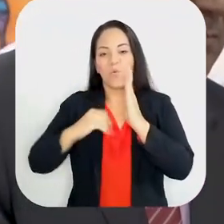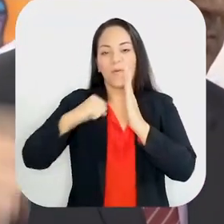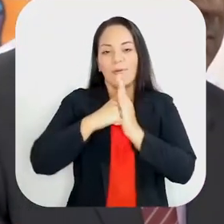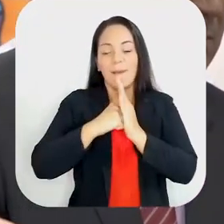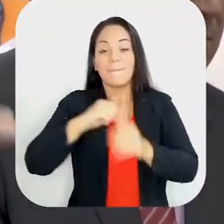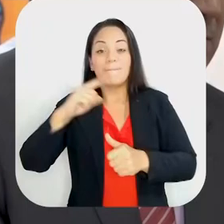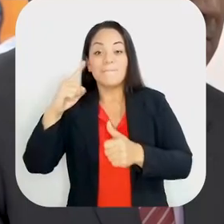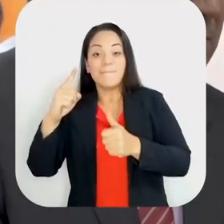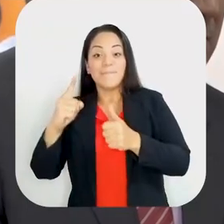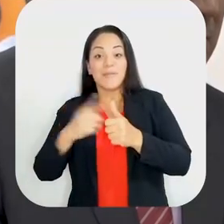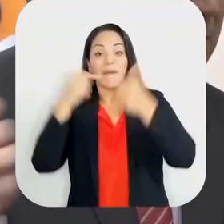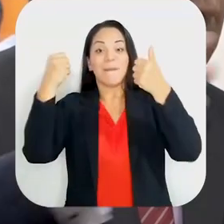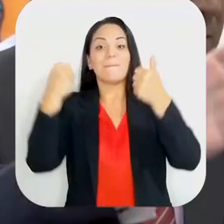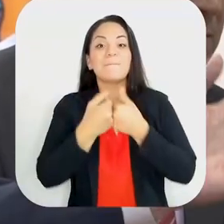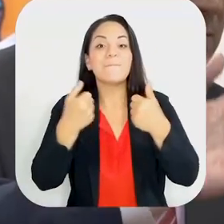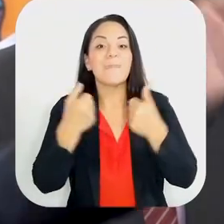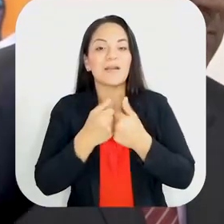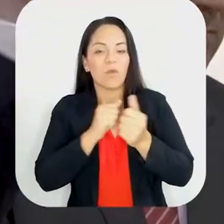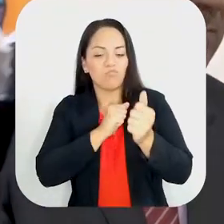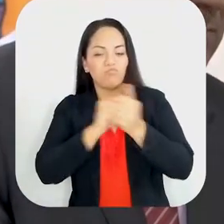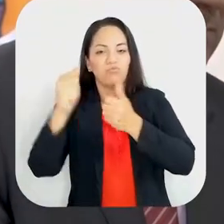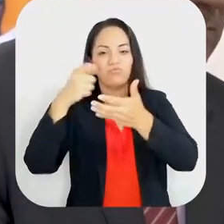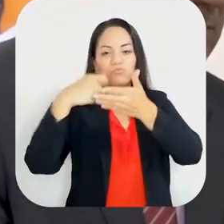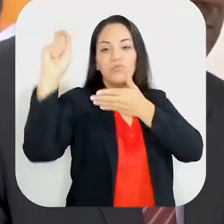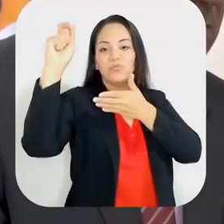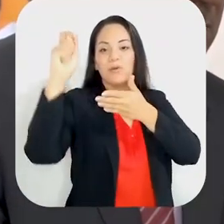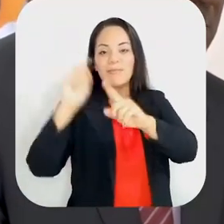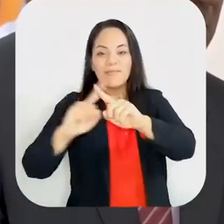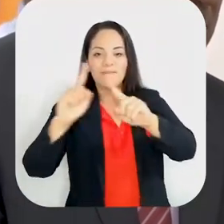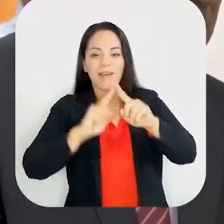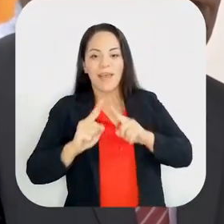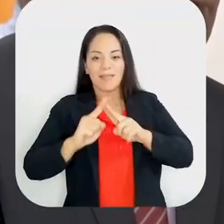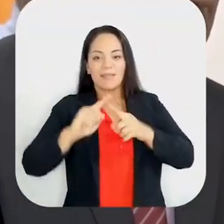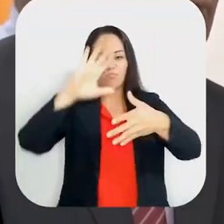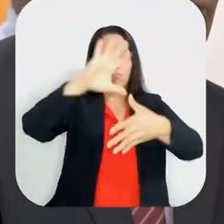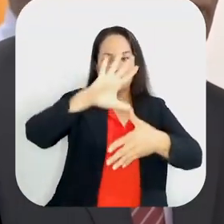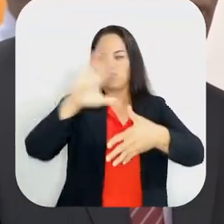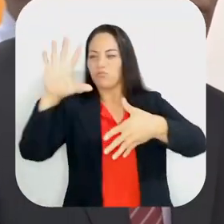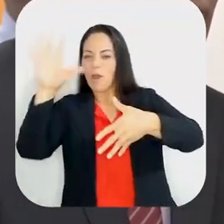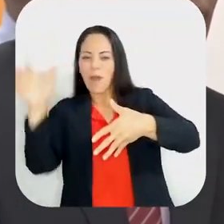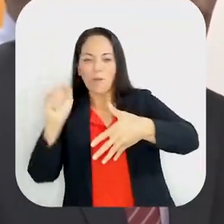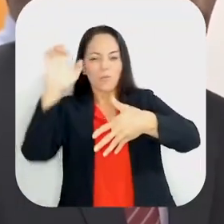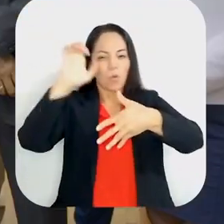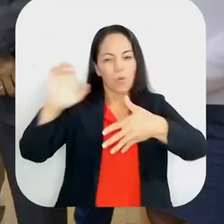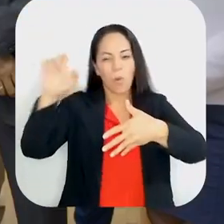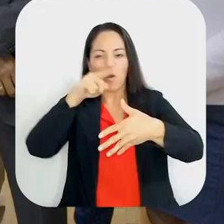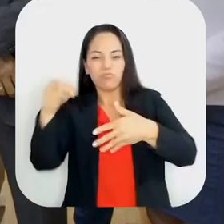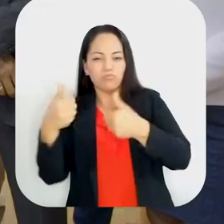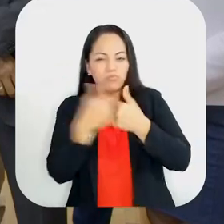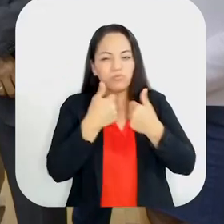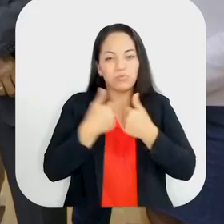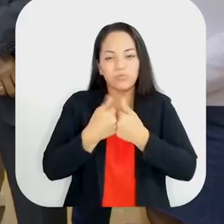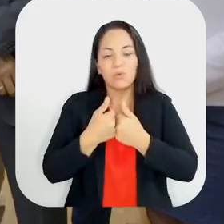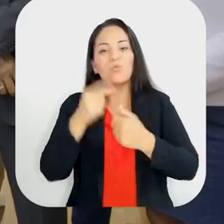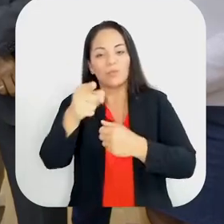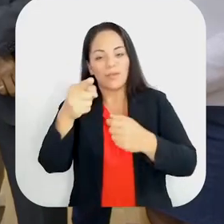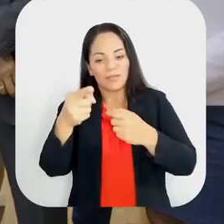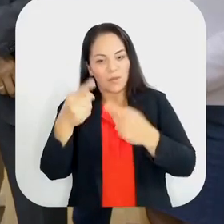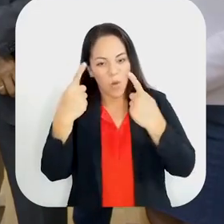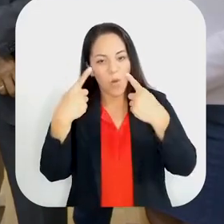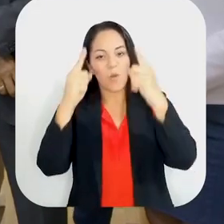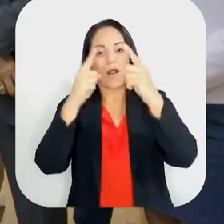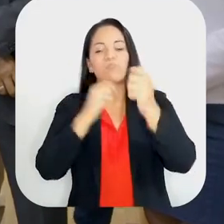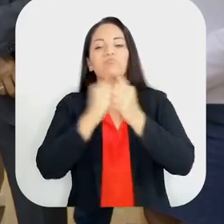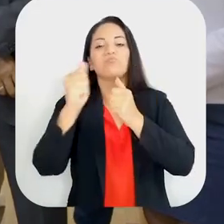repechaje que ganamos intercontinental para ir al Mundial. No es que tenga bola de